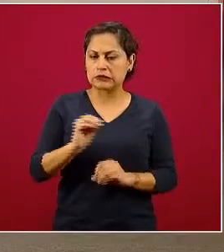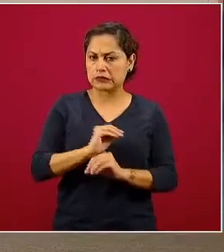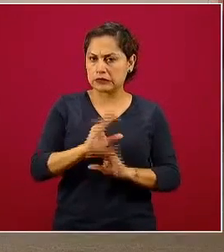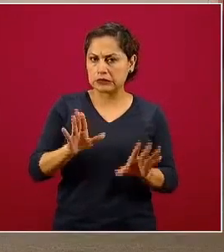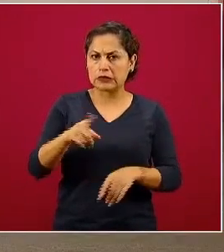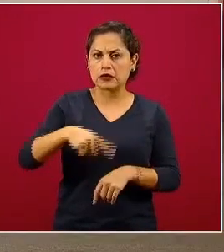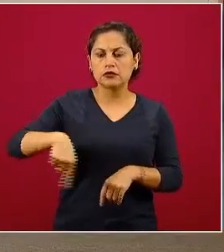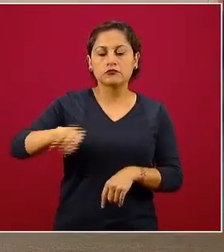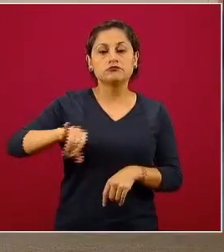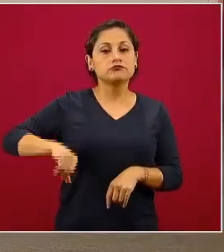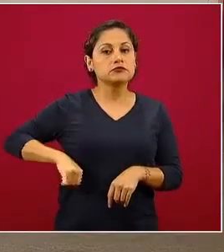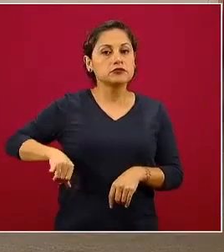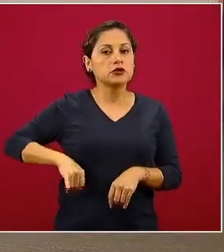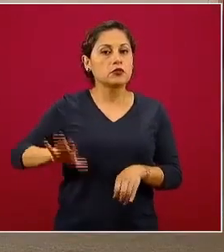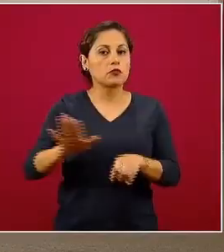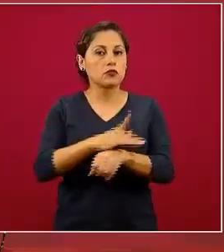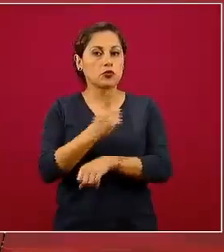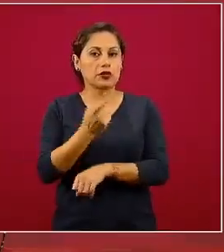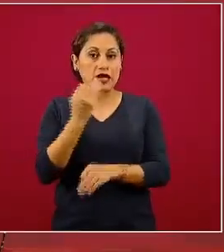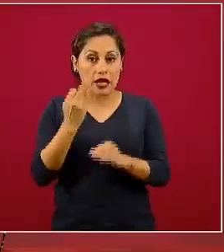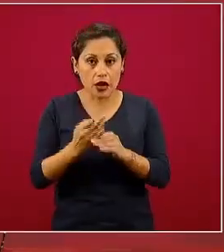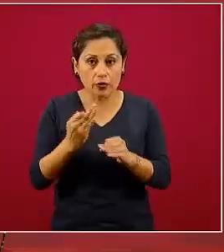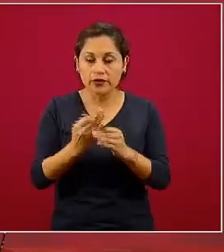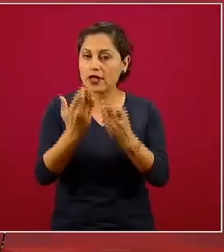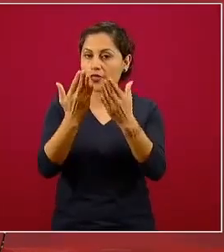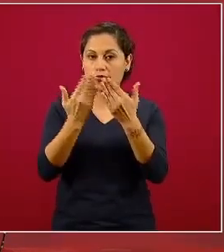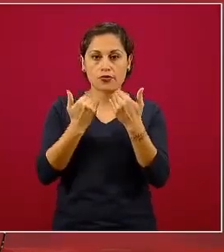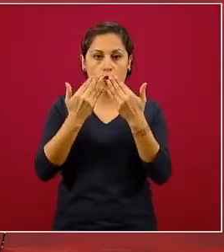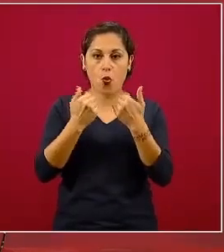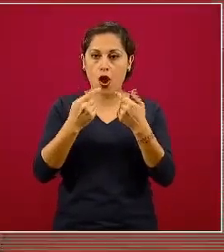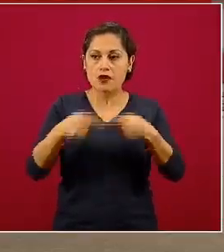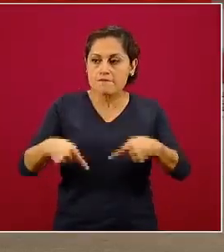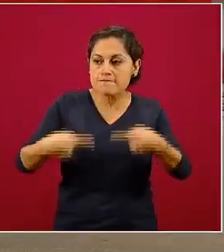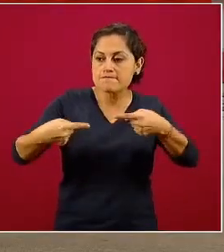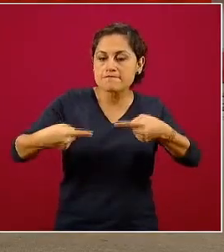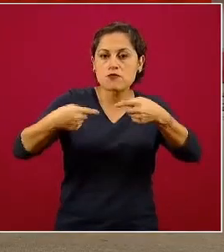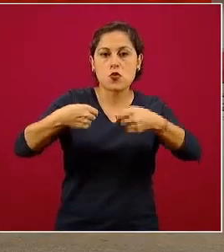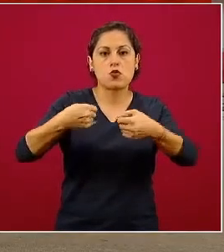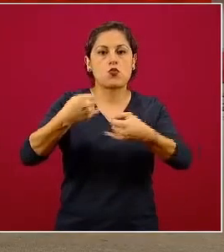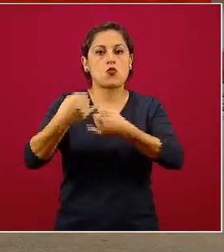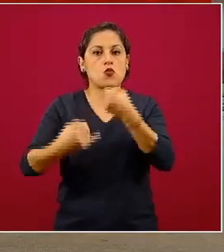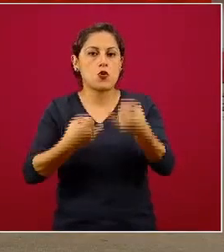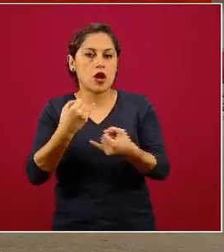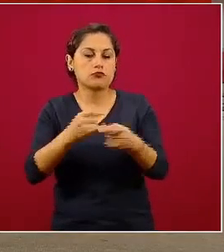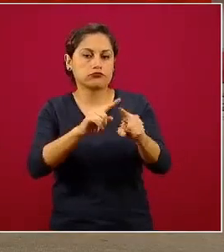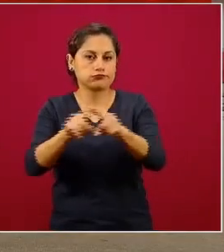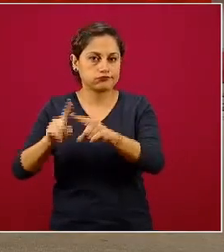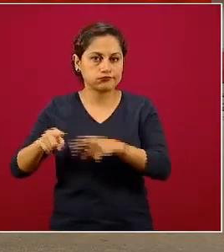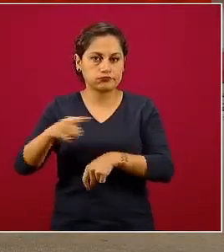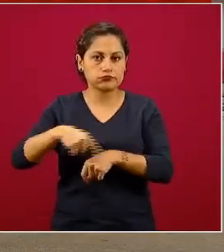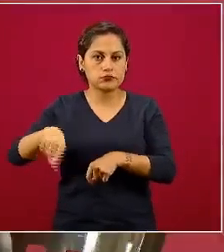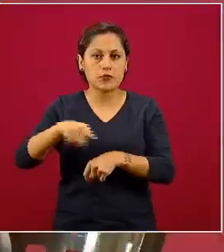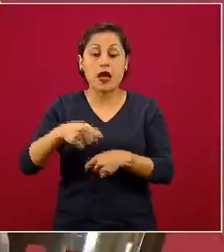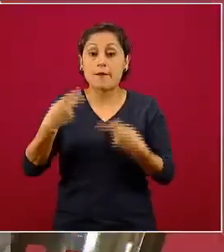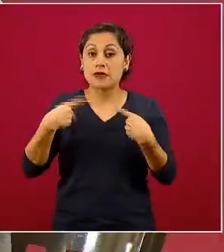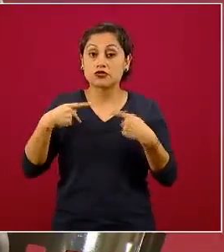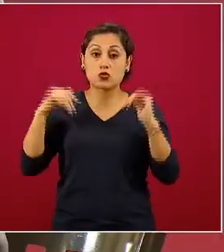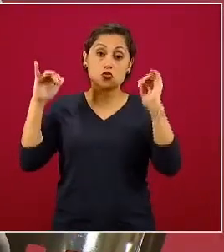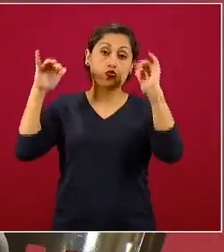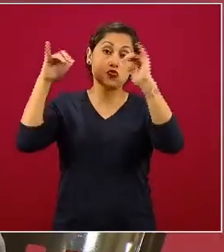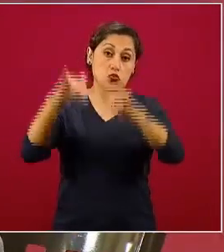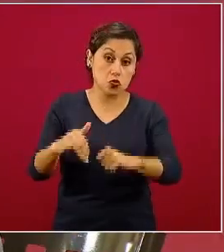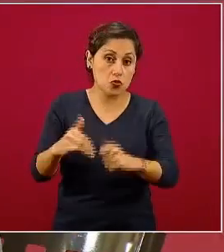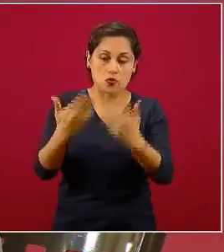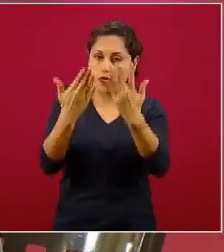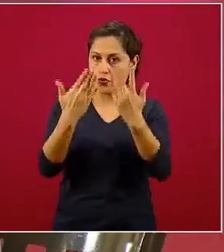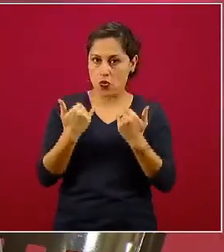en la medida en que en este momento no hay juegos y no existe la posibilidad de que haya juegos con público, que ellos puedan